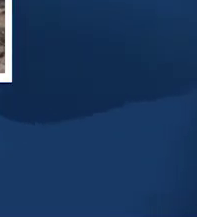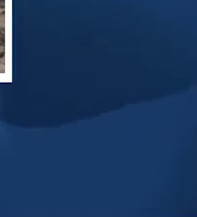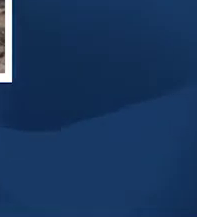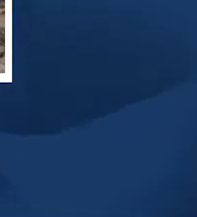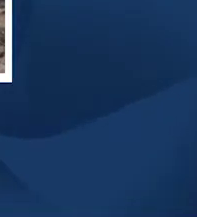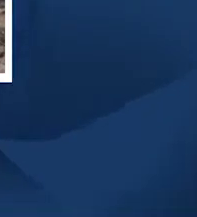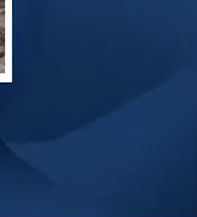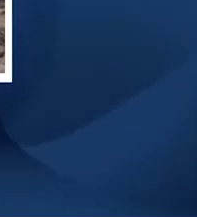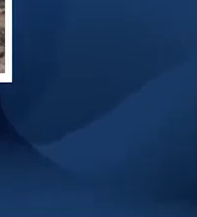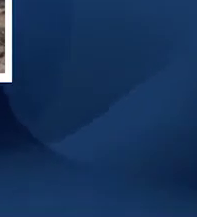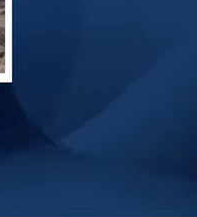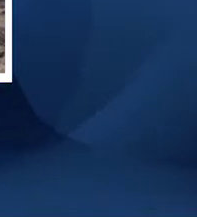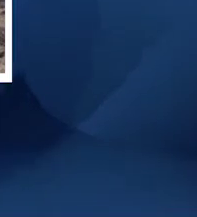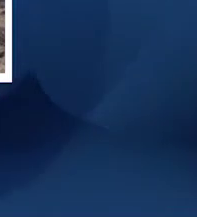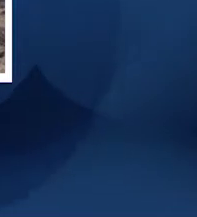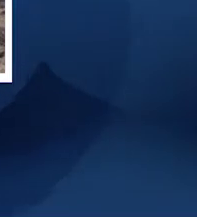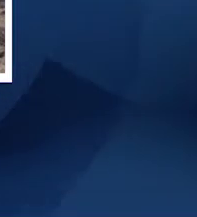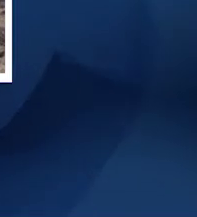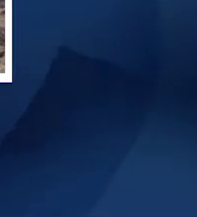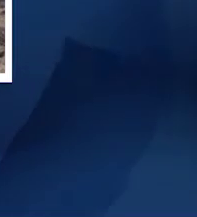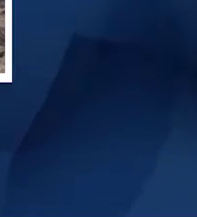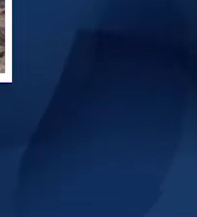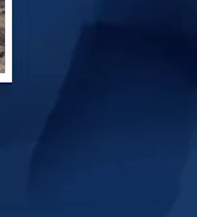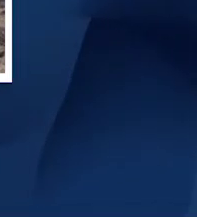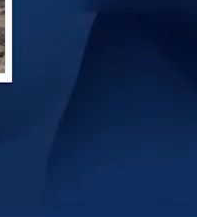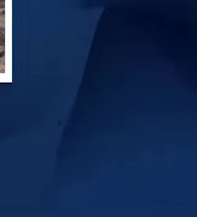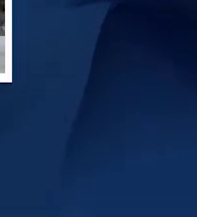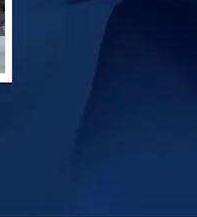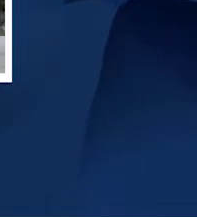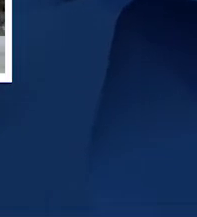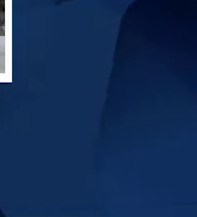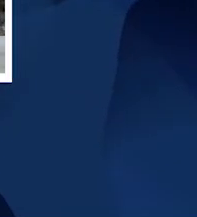guantonan Si, Santa María Guadalupe